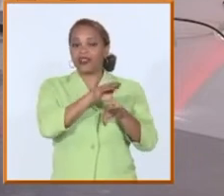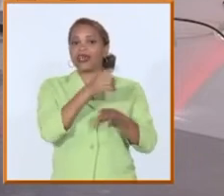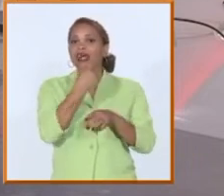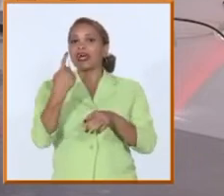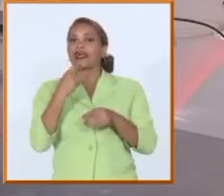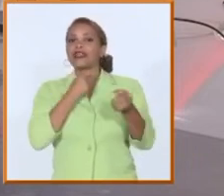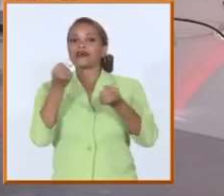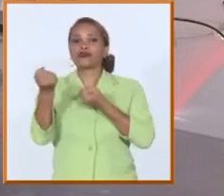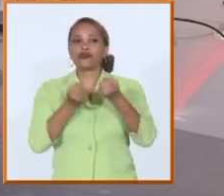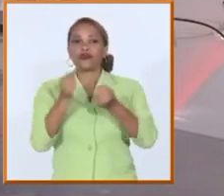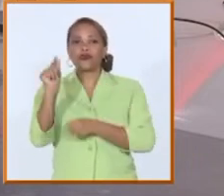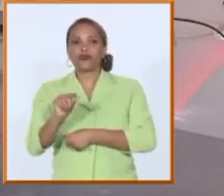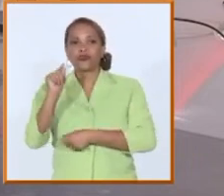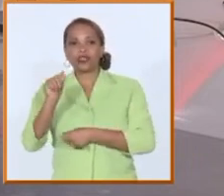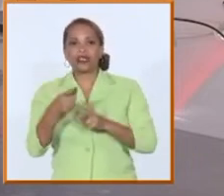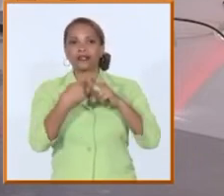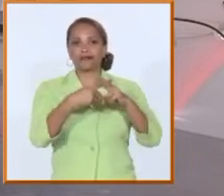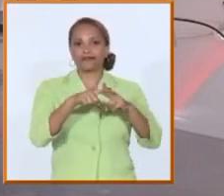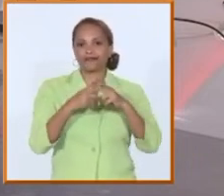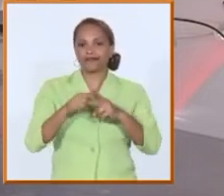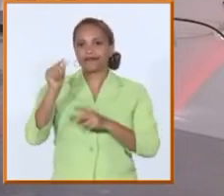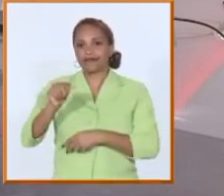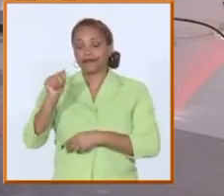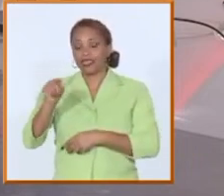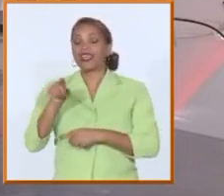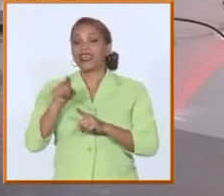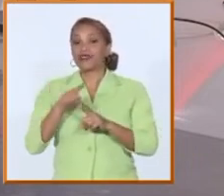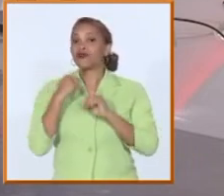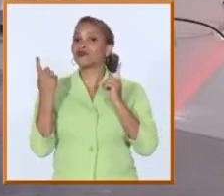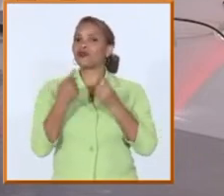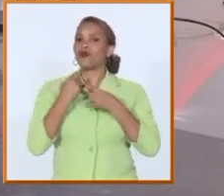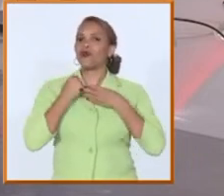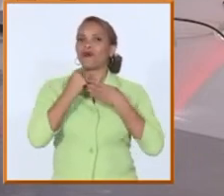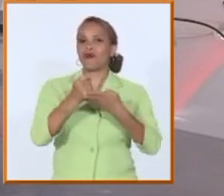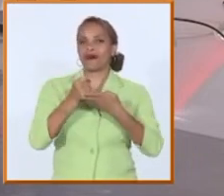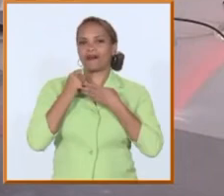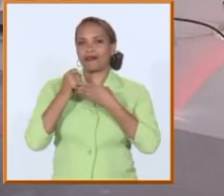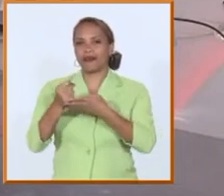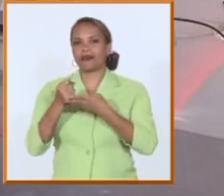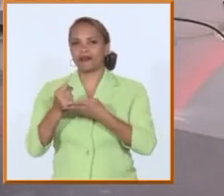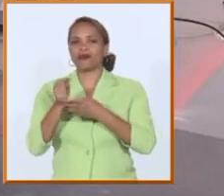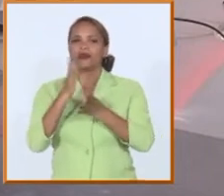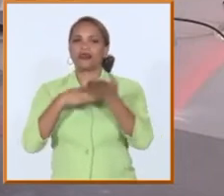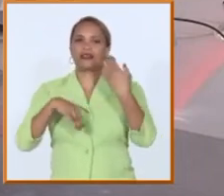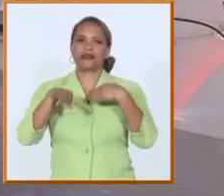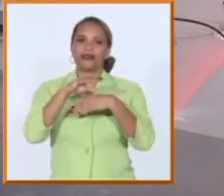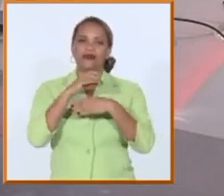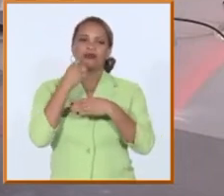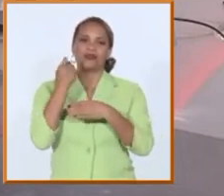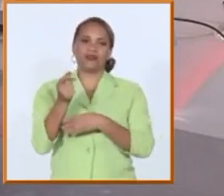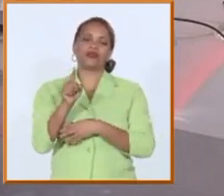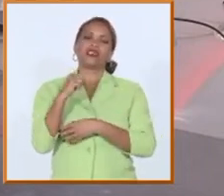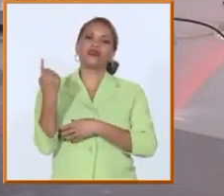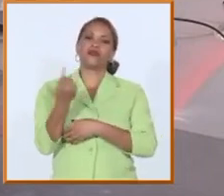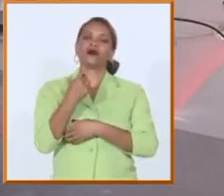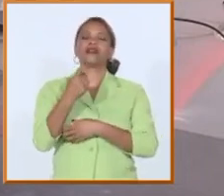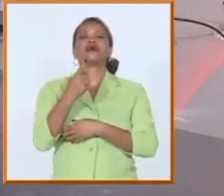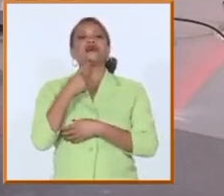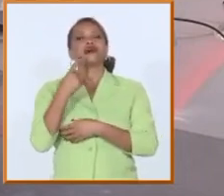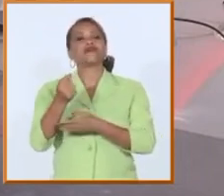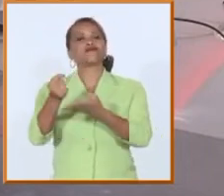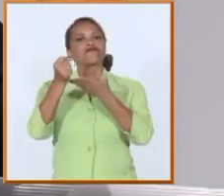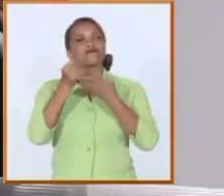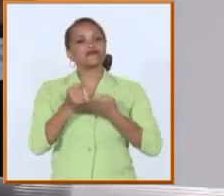a cada operario de mantenimiento que son los que nos ponen en este punto que ponen en este punto la educación superior y con los cuales contamos para los nuevos retos que tenemos